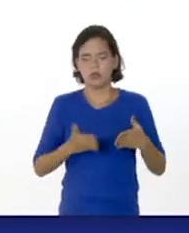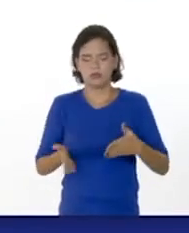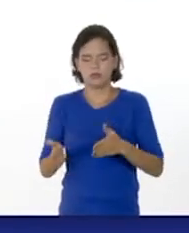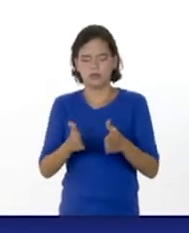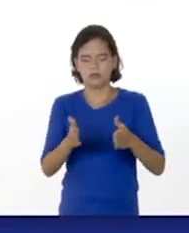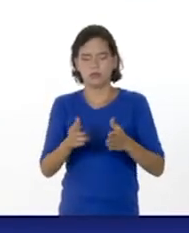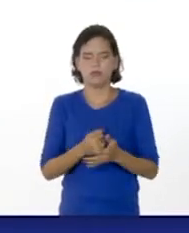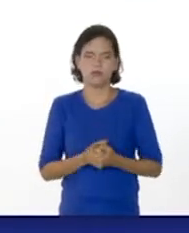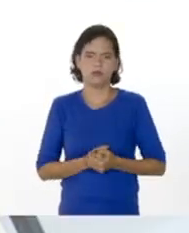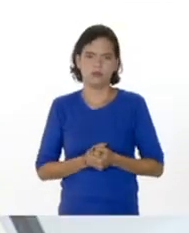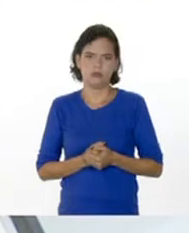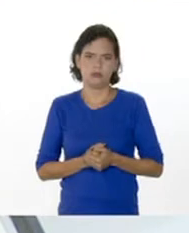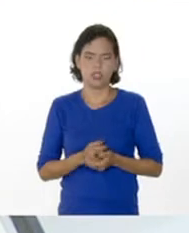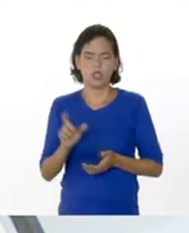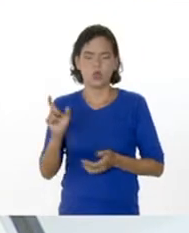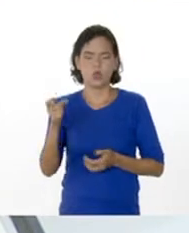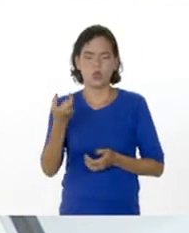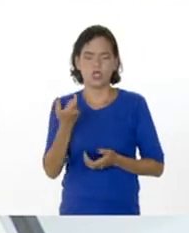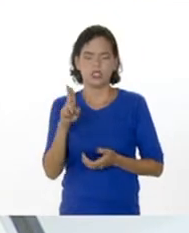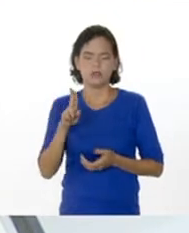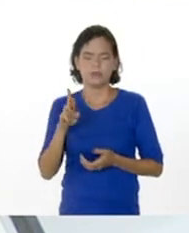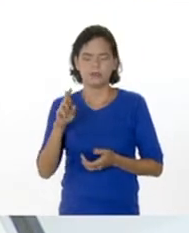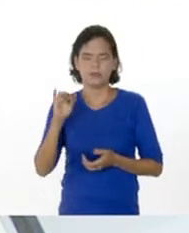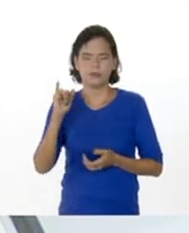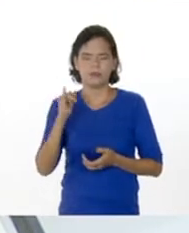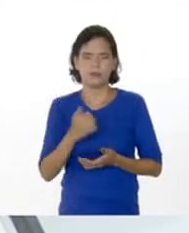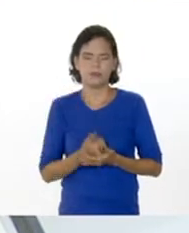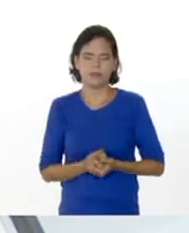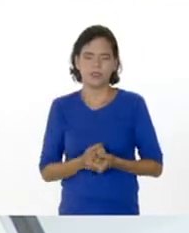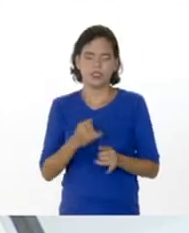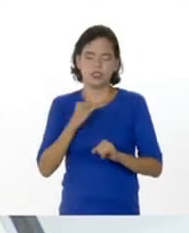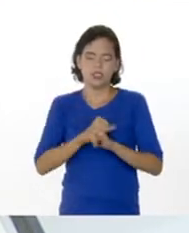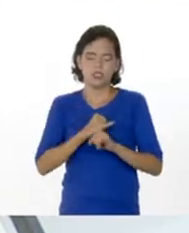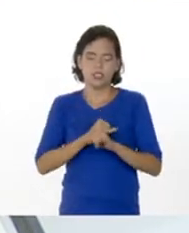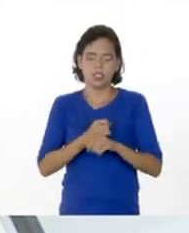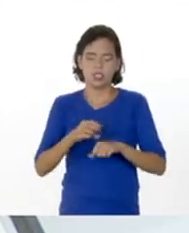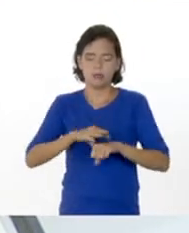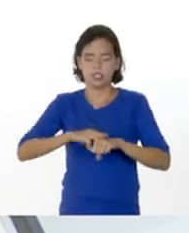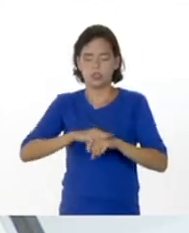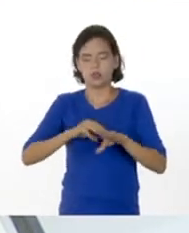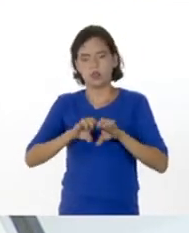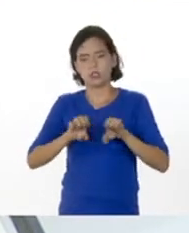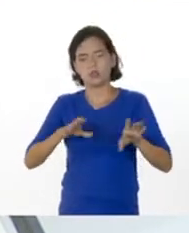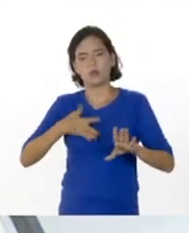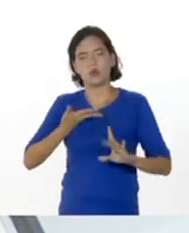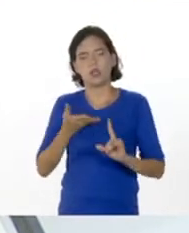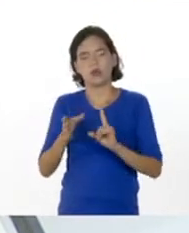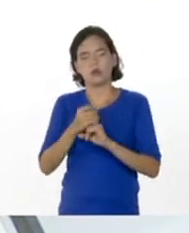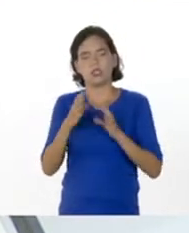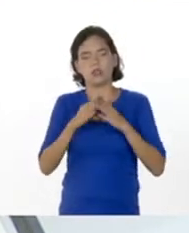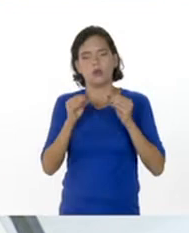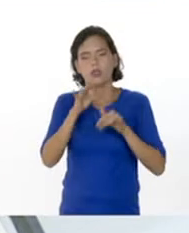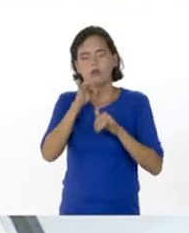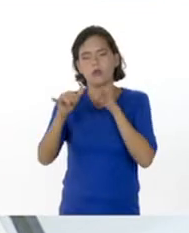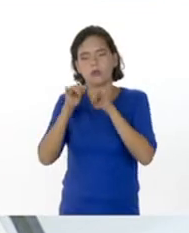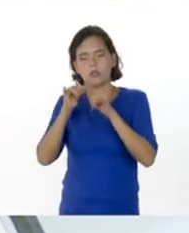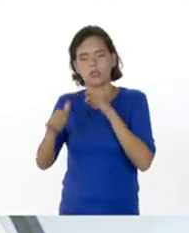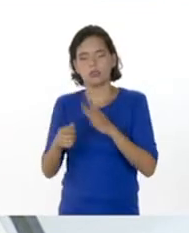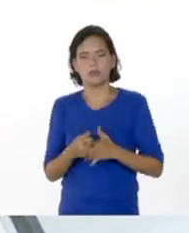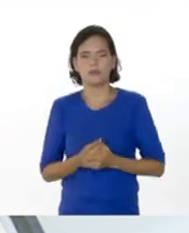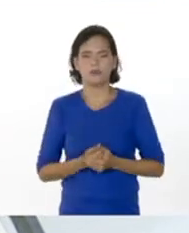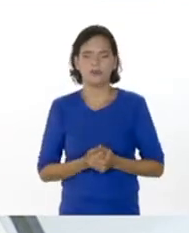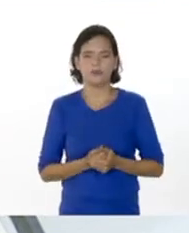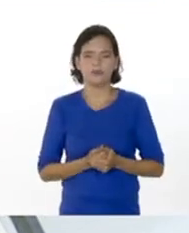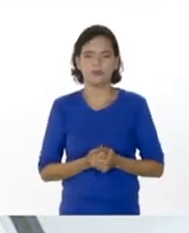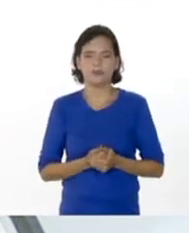represa El Guri. Todos las conocemos, las hemos mencionado. Y en nuestra página web pueden encontrar toda esa información con referente al movimiento de